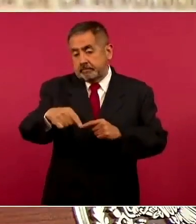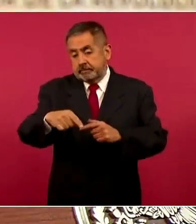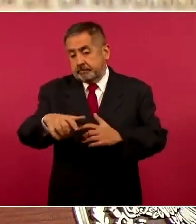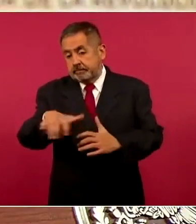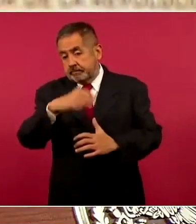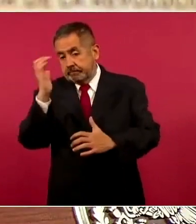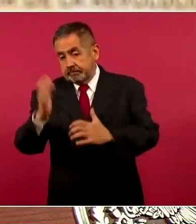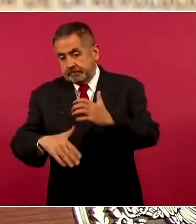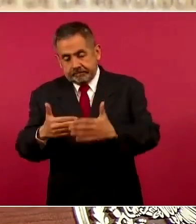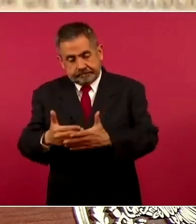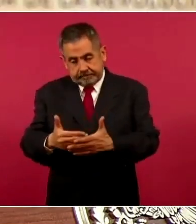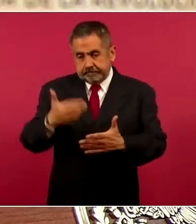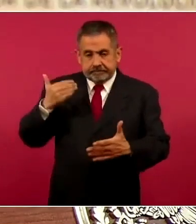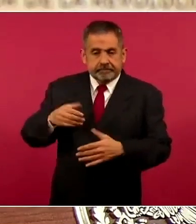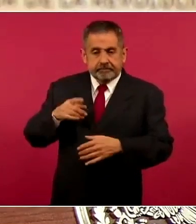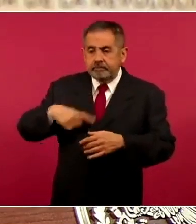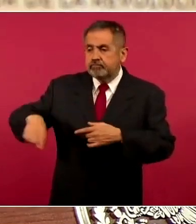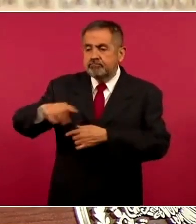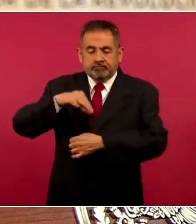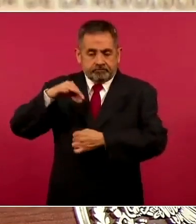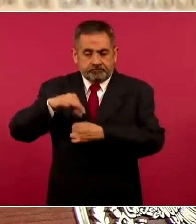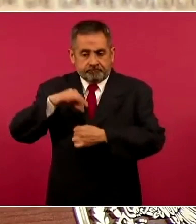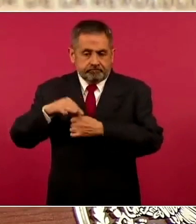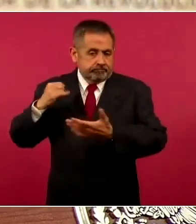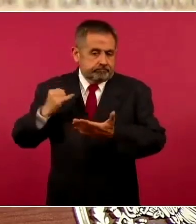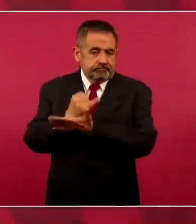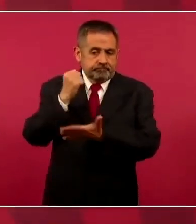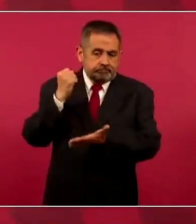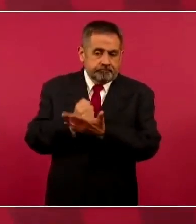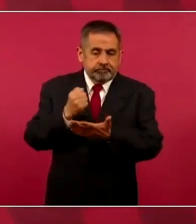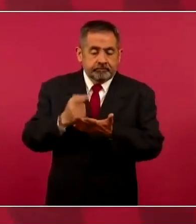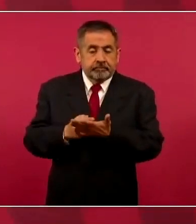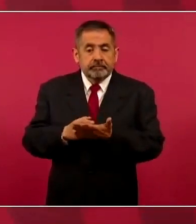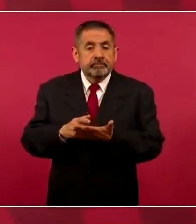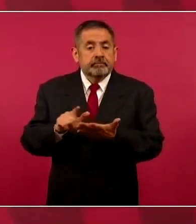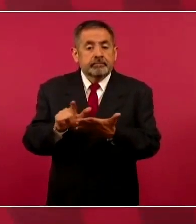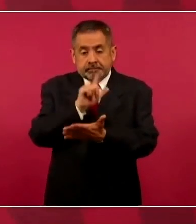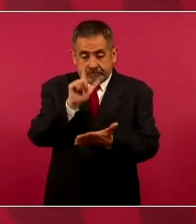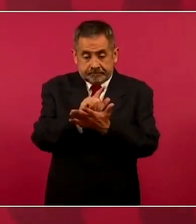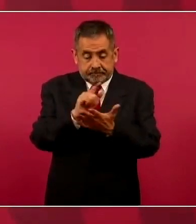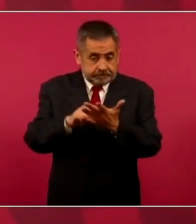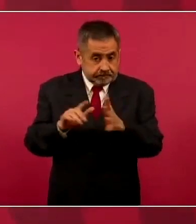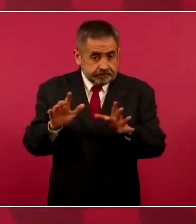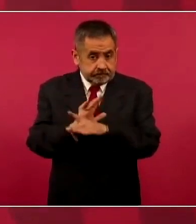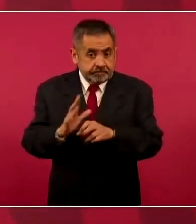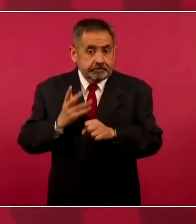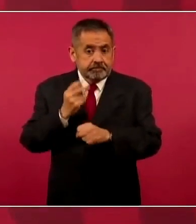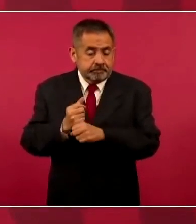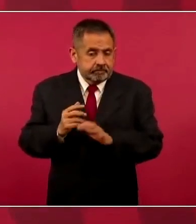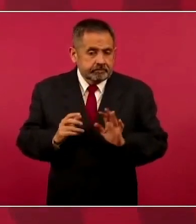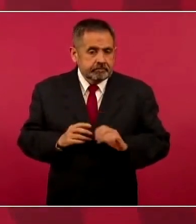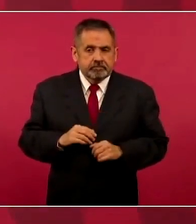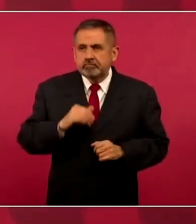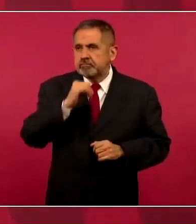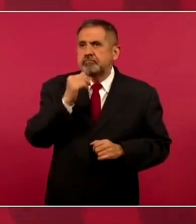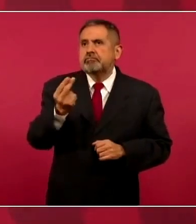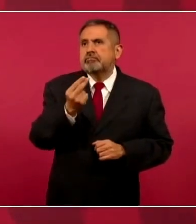se vote. Y como es una reforma legal, no se necesitan